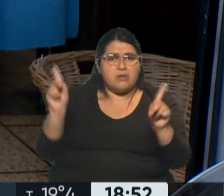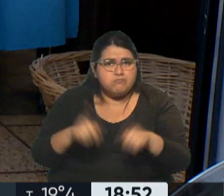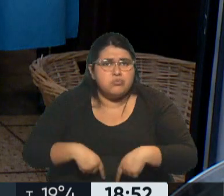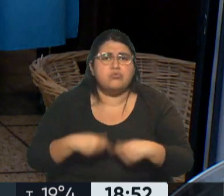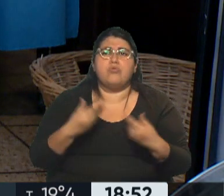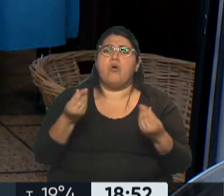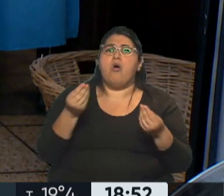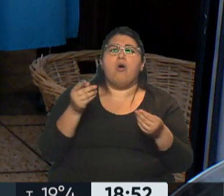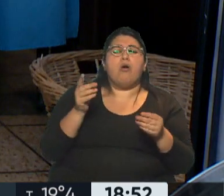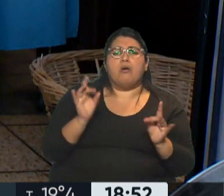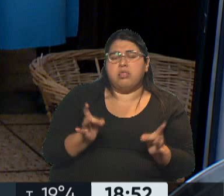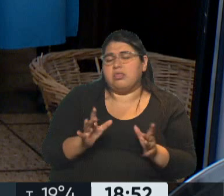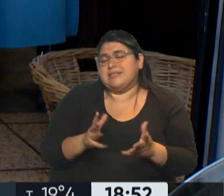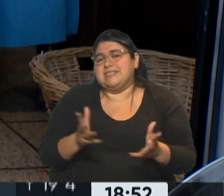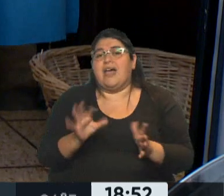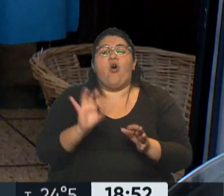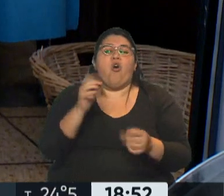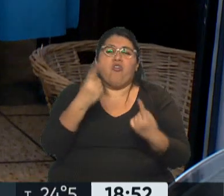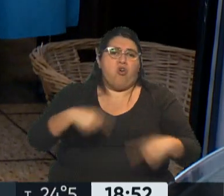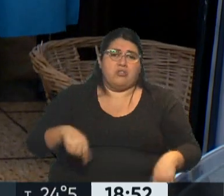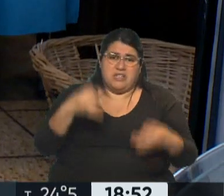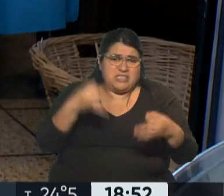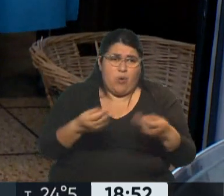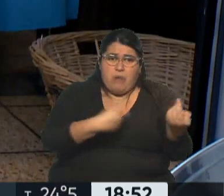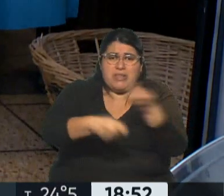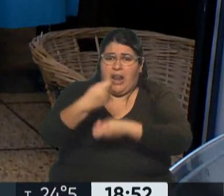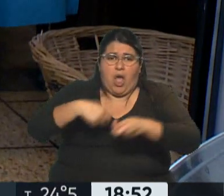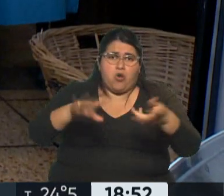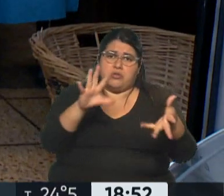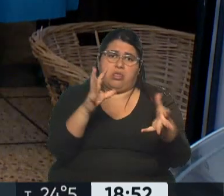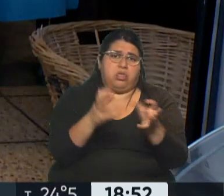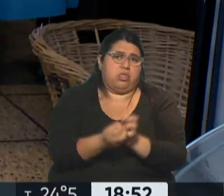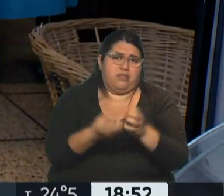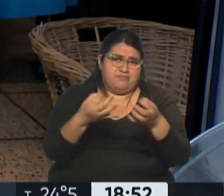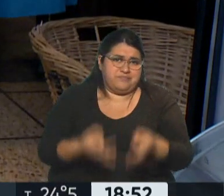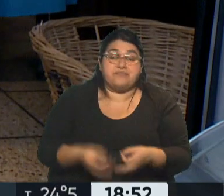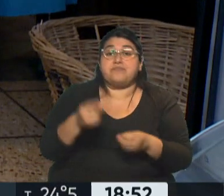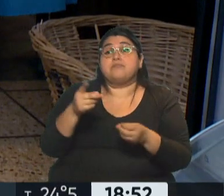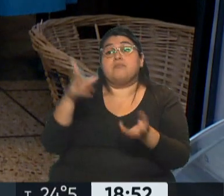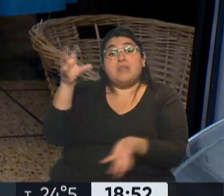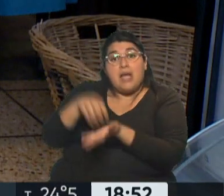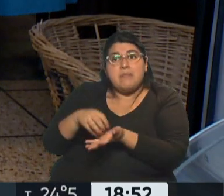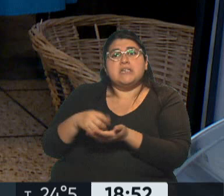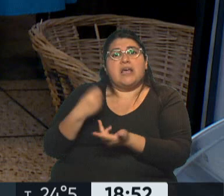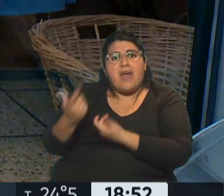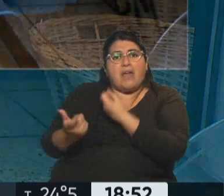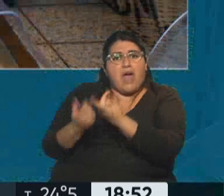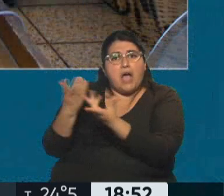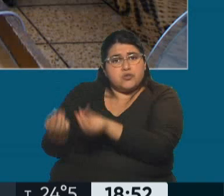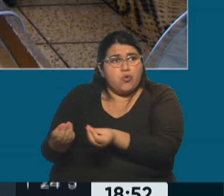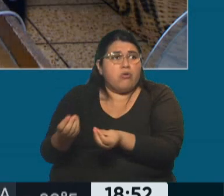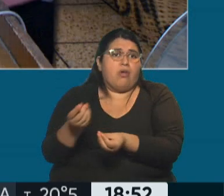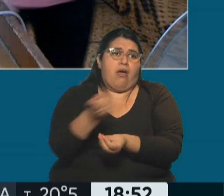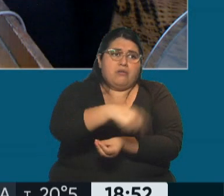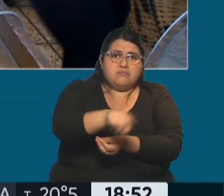engorroso. Como que terminaría debilitando a las panaderías este trámite que en vez de que tengan los molinos el subsidio, lo pidan ellas. Lo que